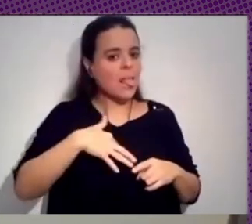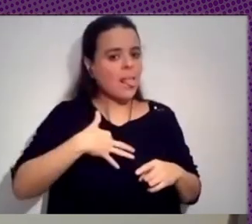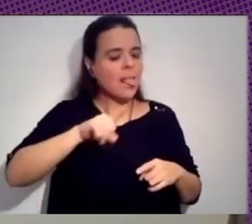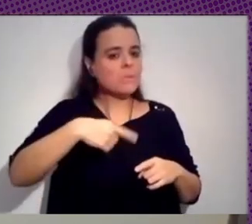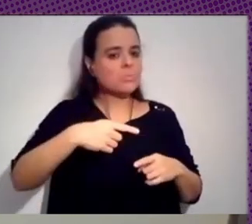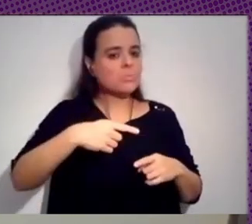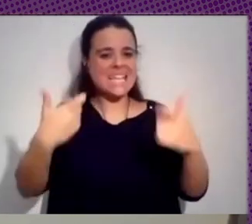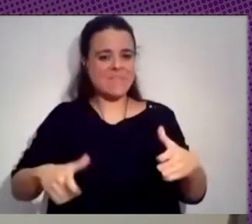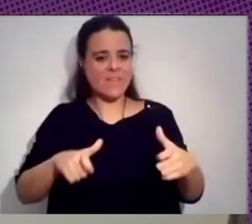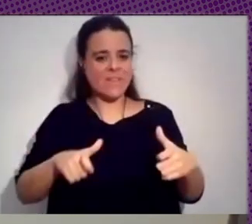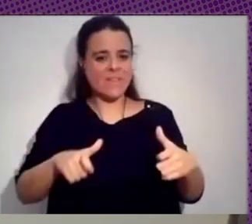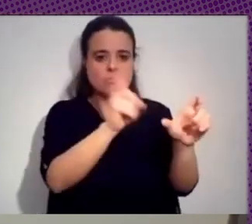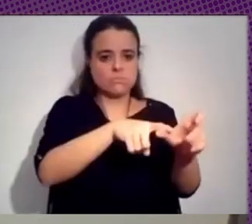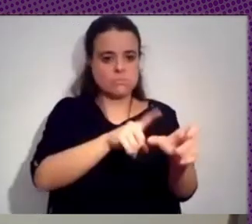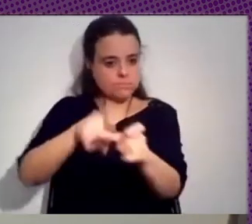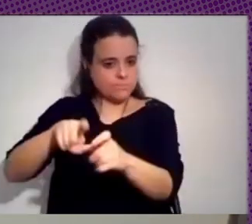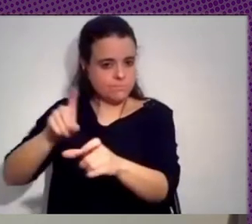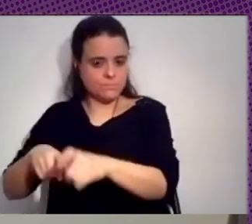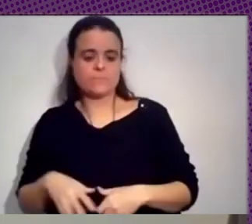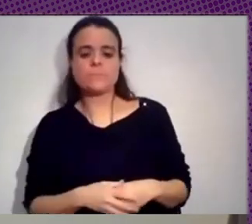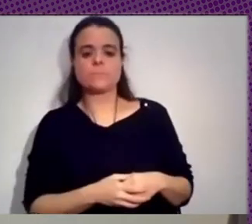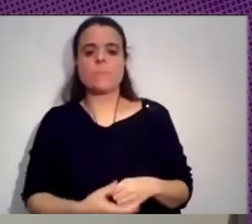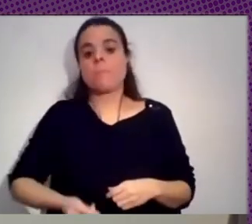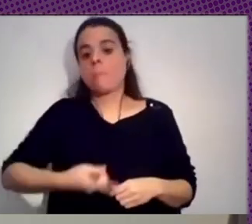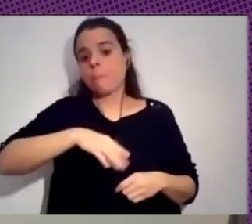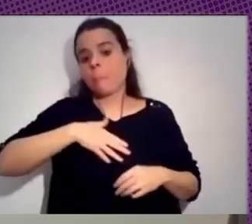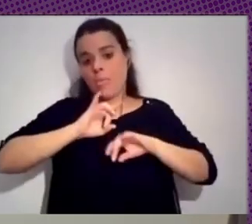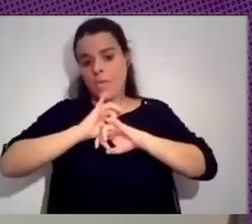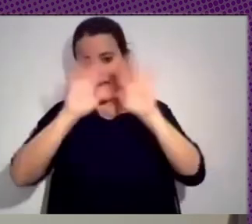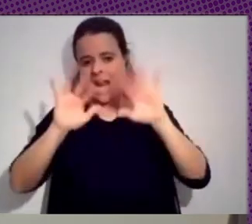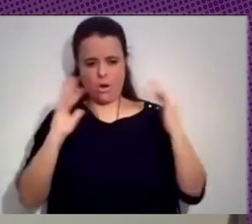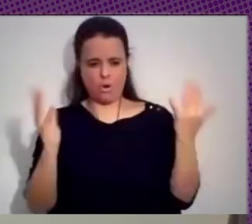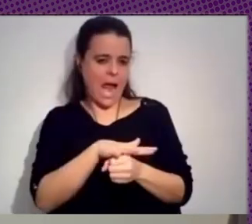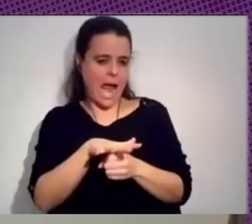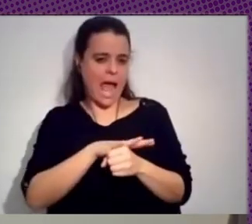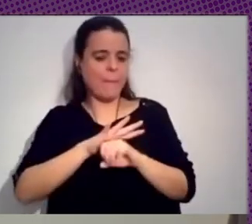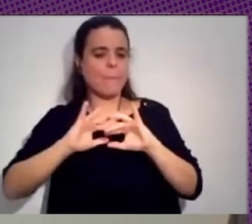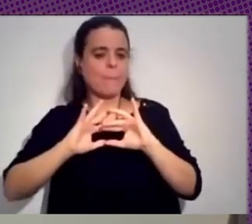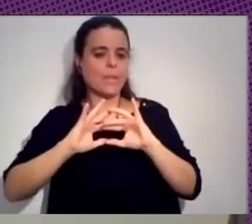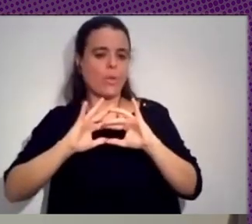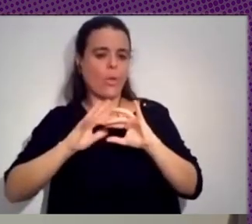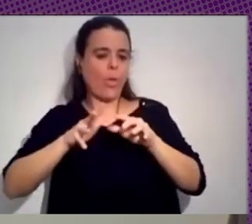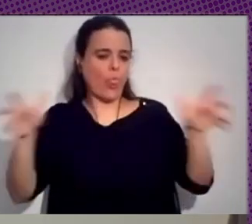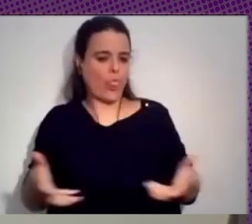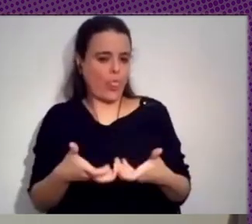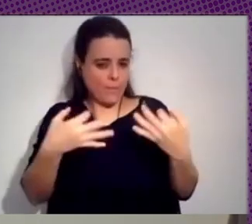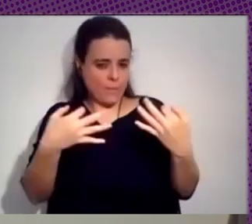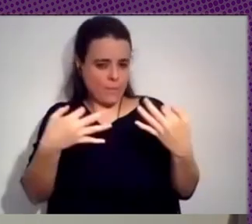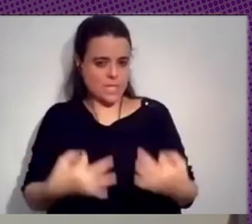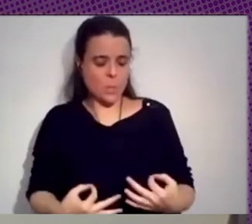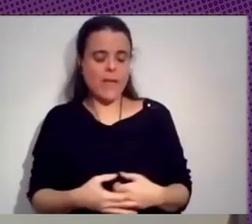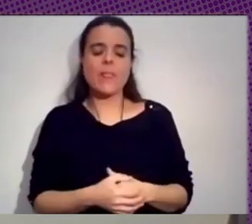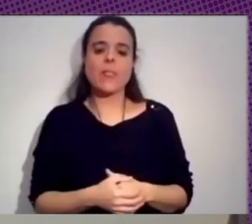manera. Porque lo que nosotros tenemos claro, al menos en el mundo de ciberseguridad, pero en esto se traslada más o menos